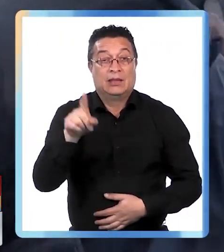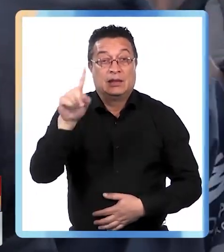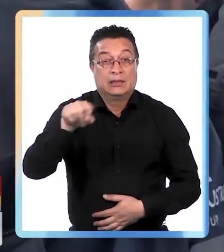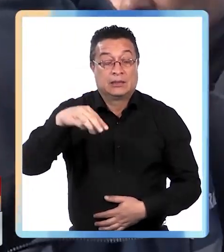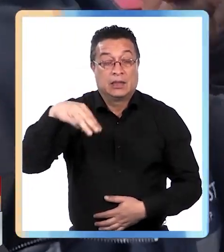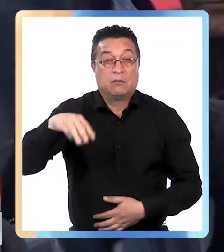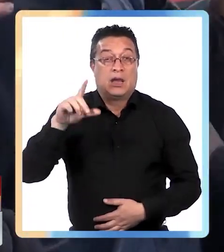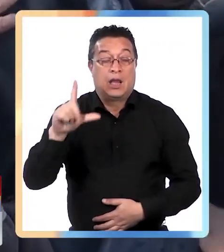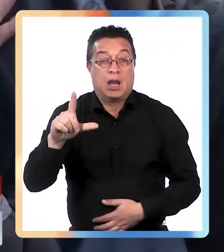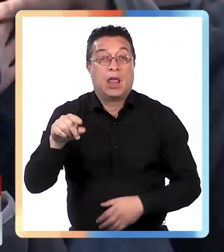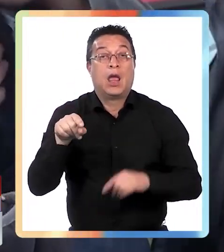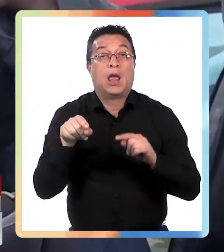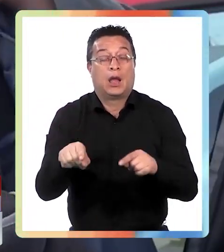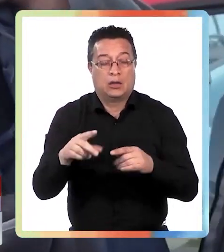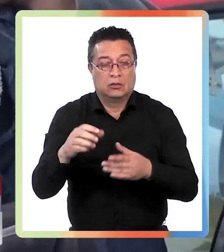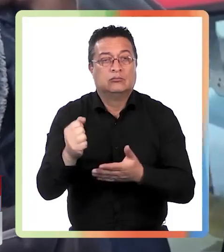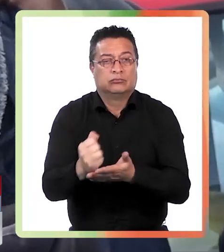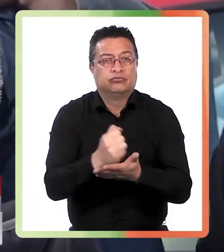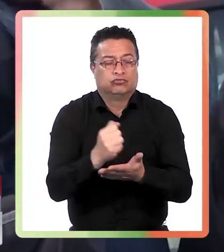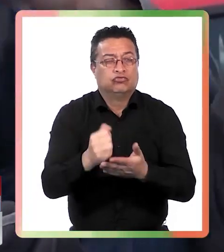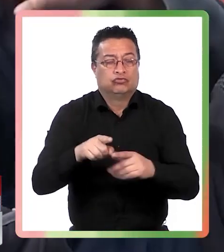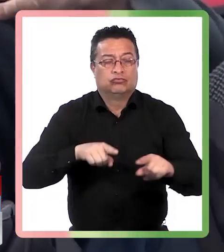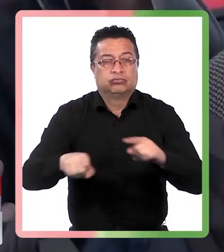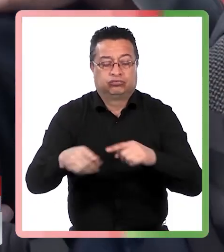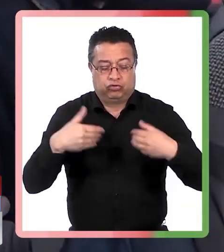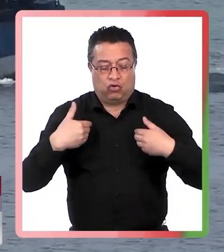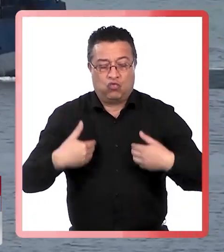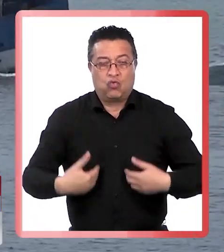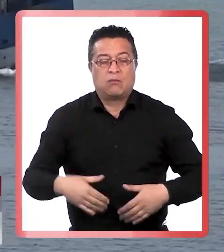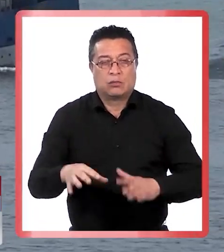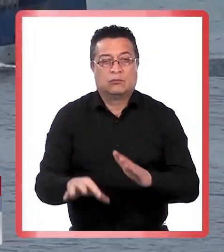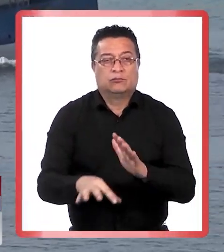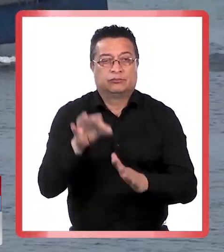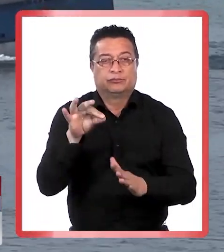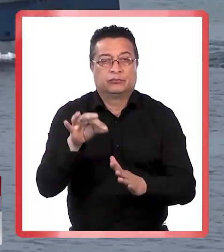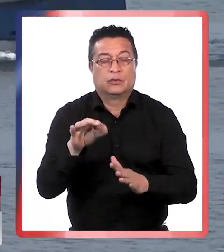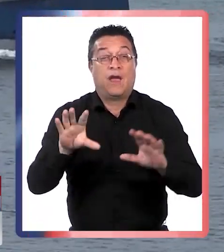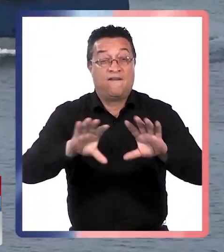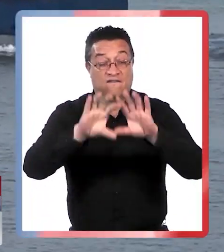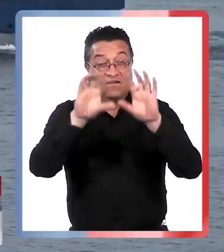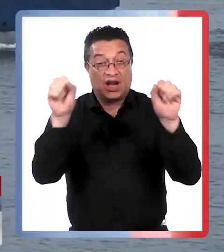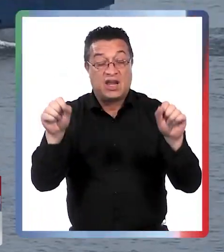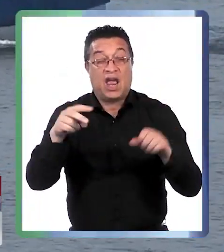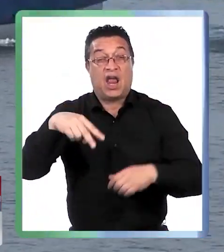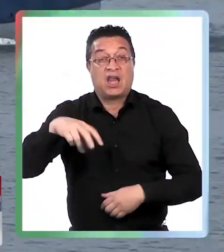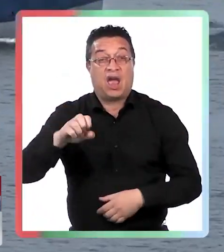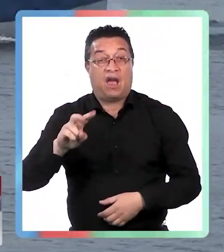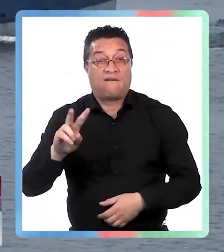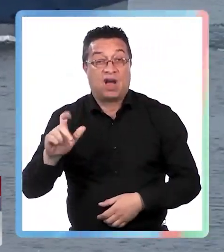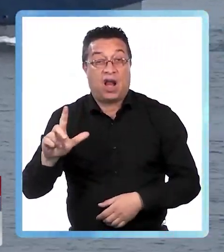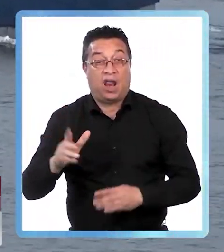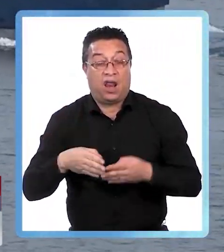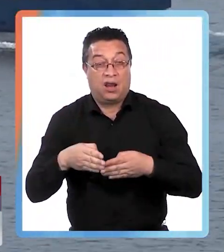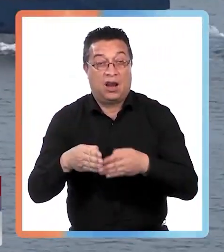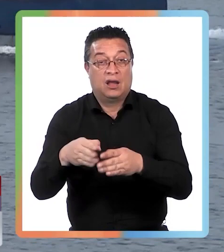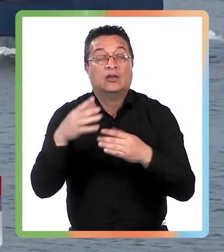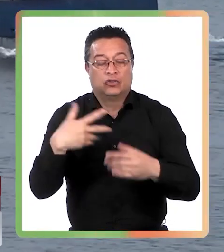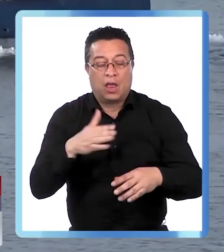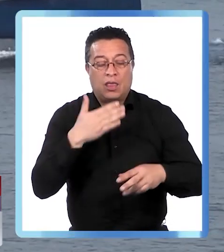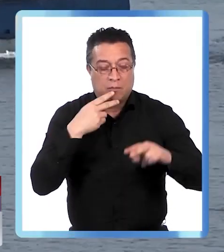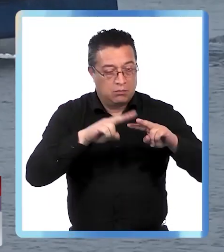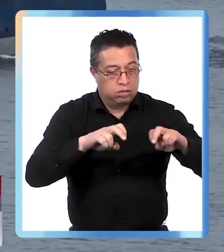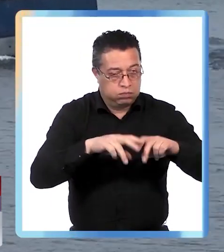Servicio Médico Legal, desarrolla las diligencias y peritajes a los cuerpos encontrados, mientras que la Fiscalía Naval también inició una